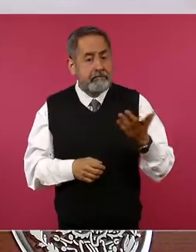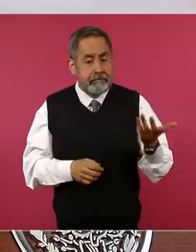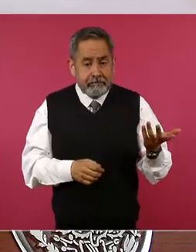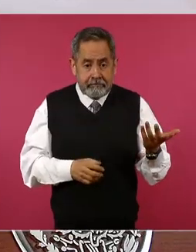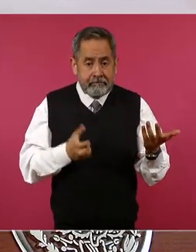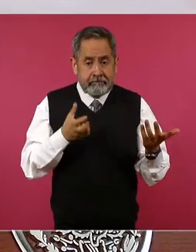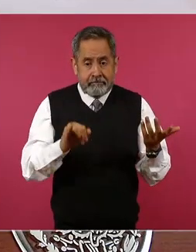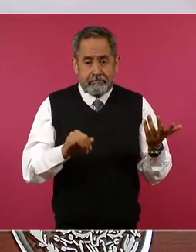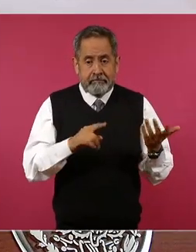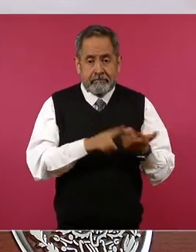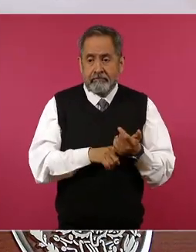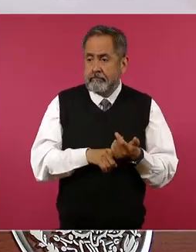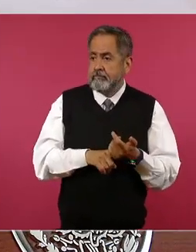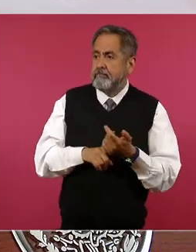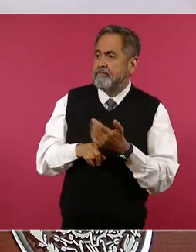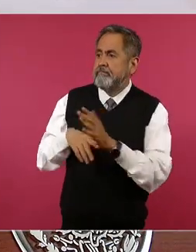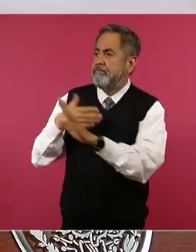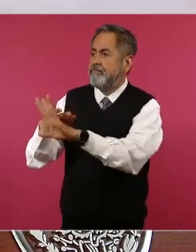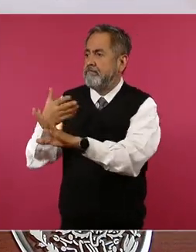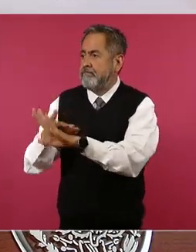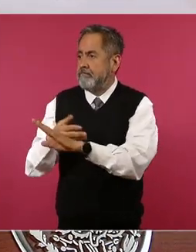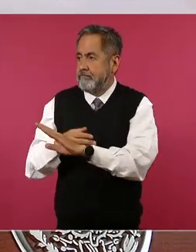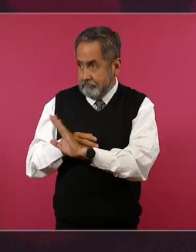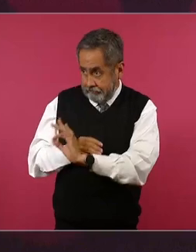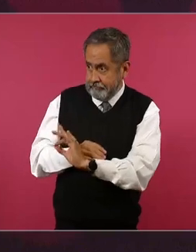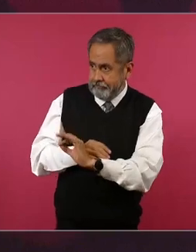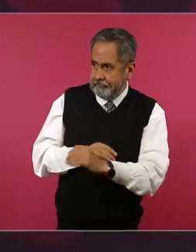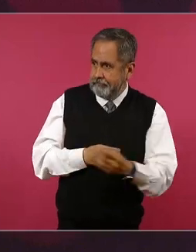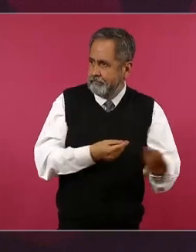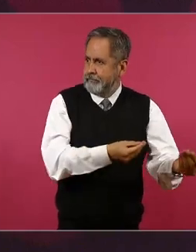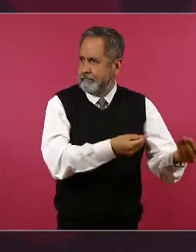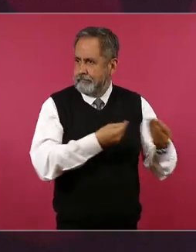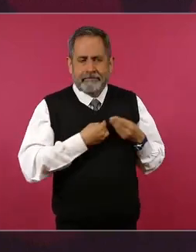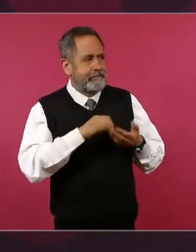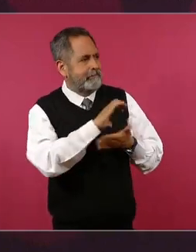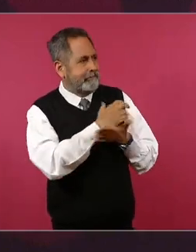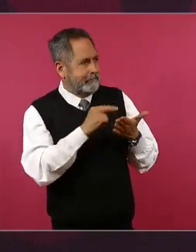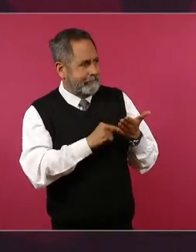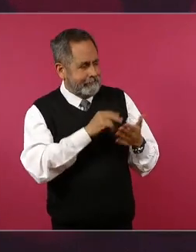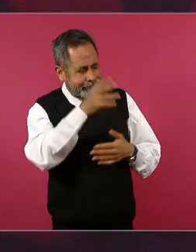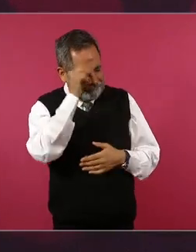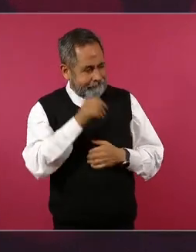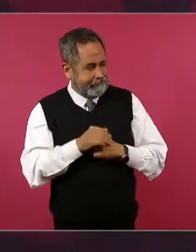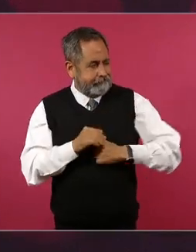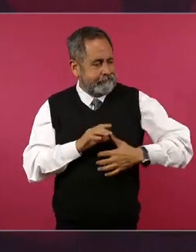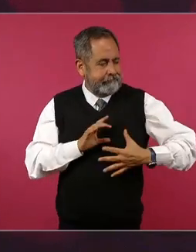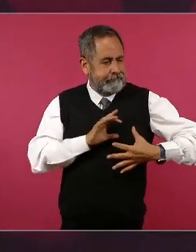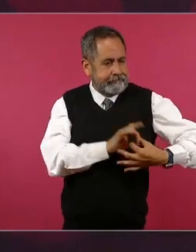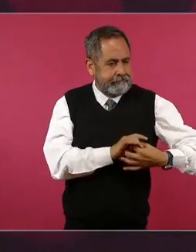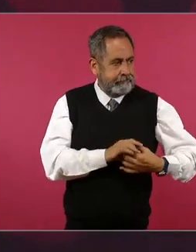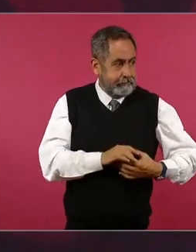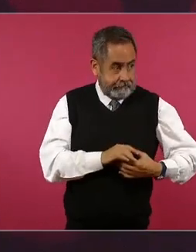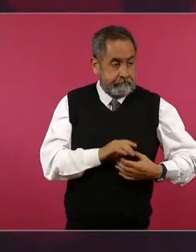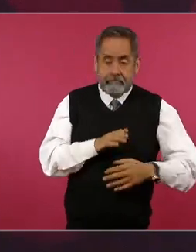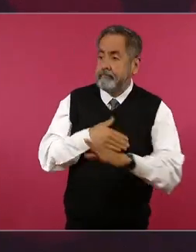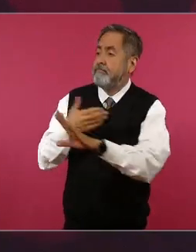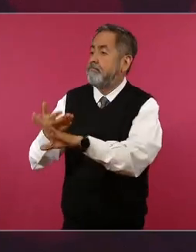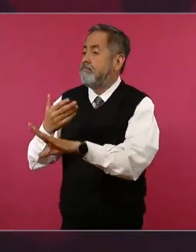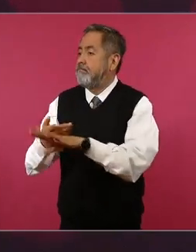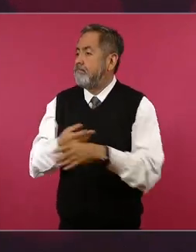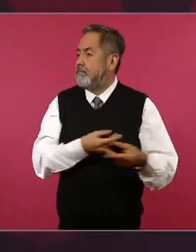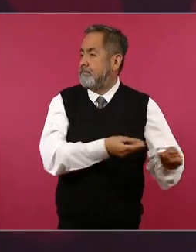de sacar contratos ya sea de publicidad que era lo de menos